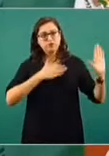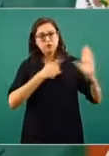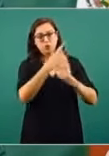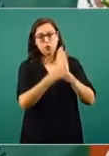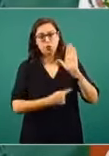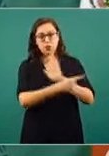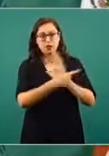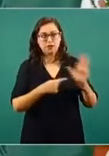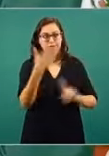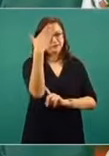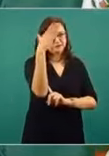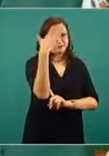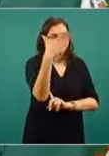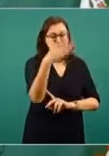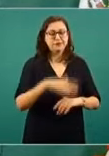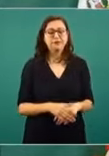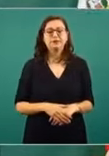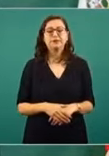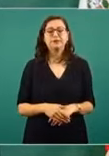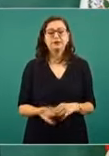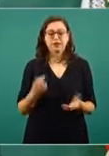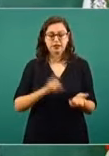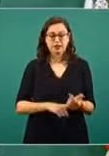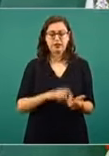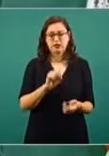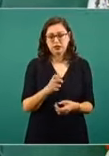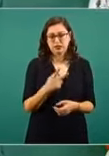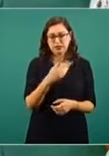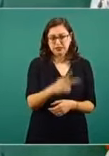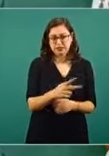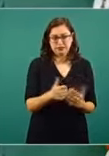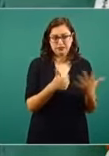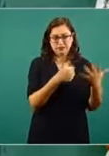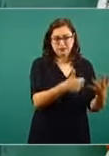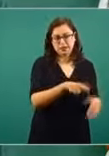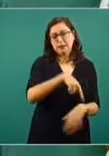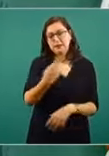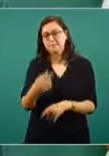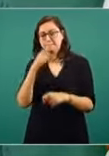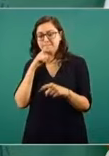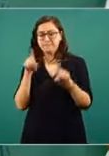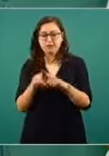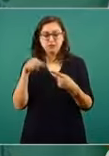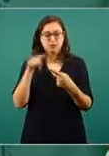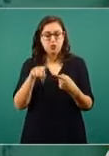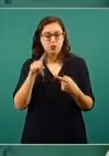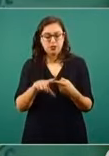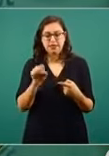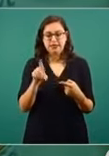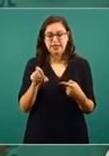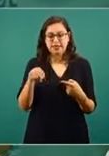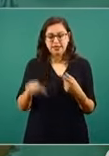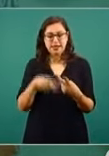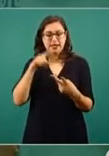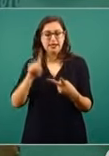escoltas de la Secretaría de Educación Pública y una por cada una de las Fuerzas Armadas. Una por el Ejército, una por la